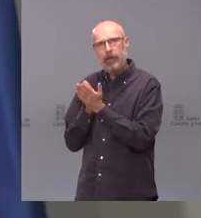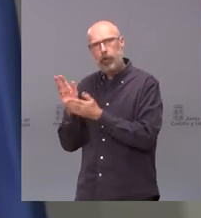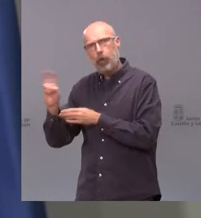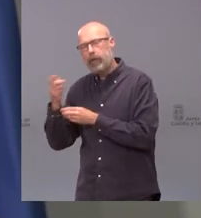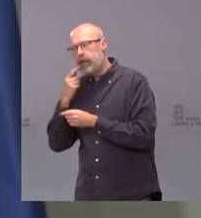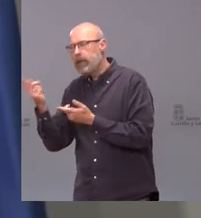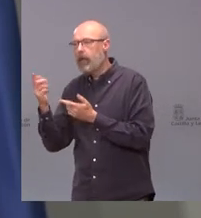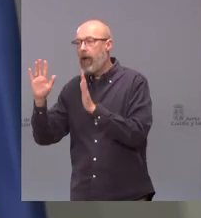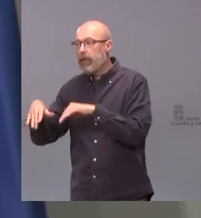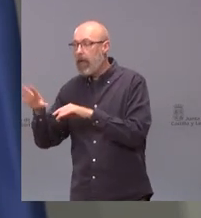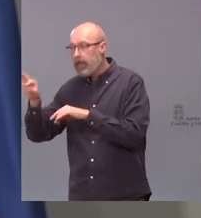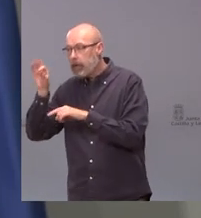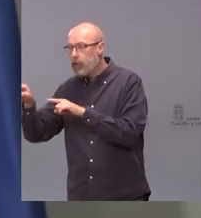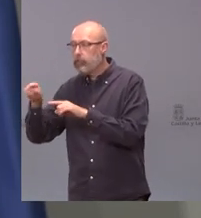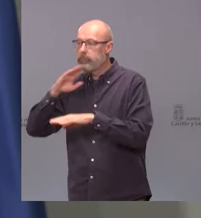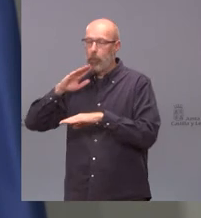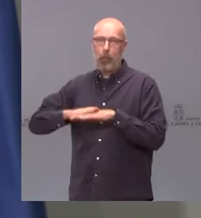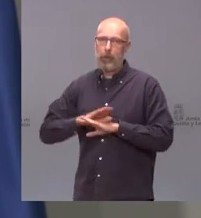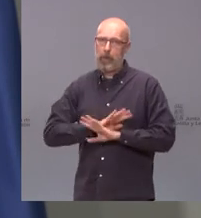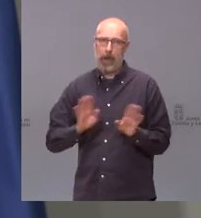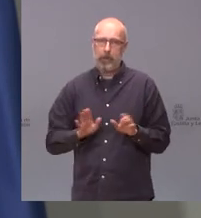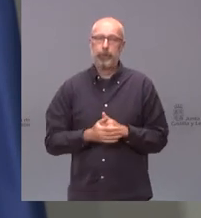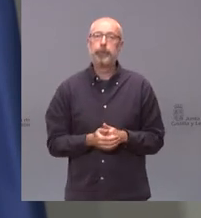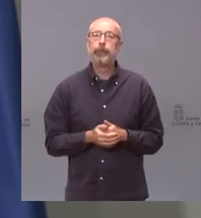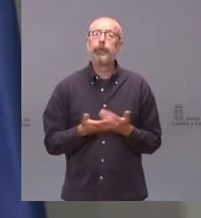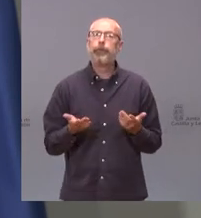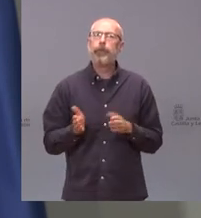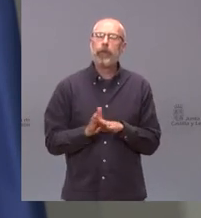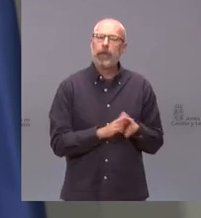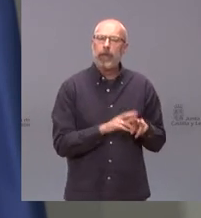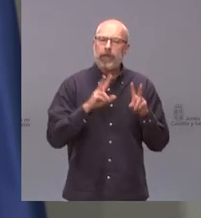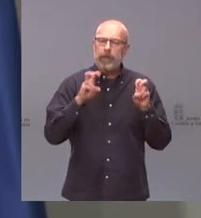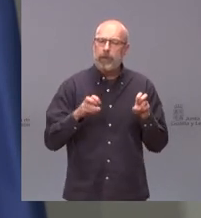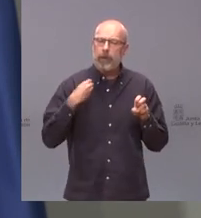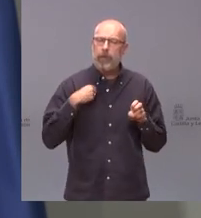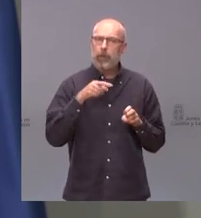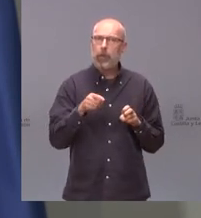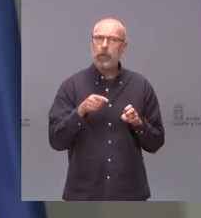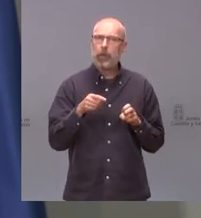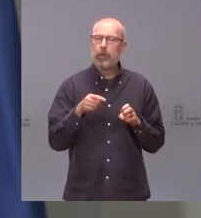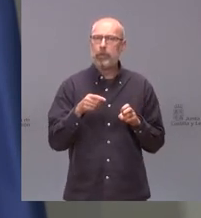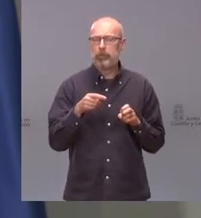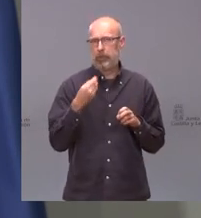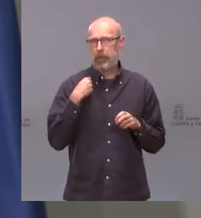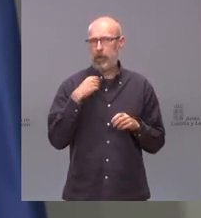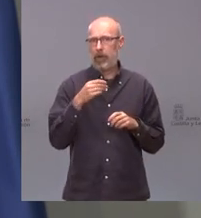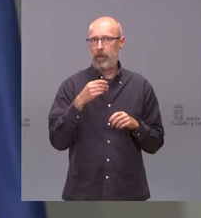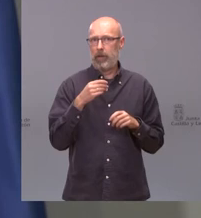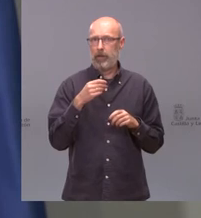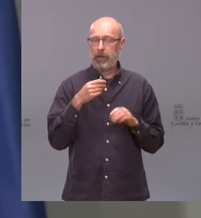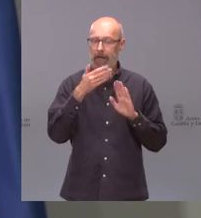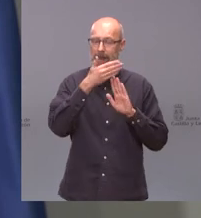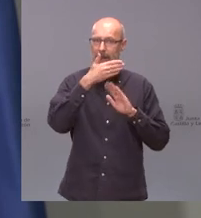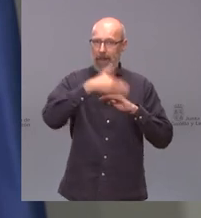solidarios con lo que se decide con respecto a si es eficaz o no es eficaz las restricciones